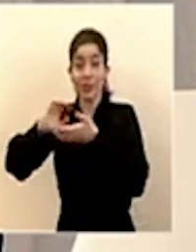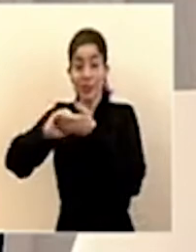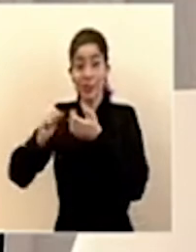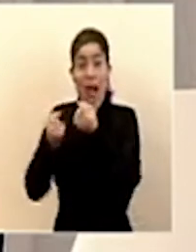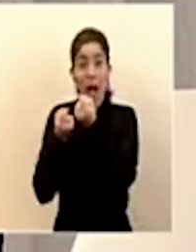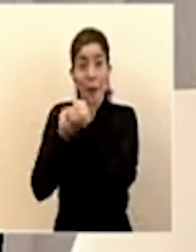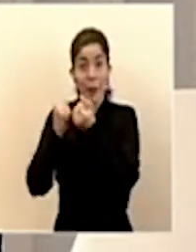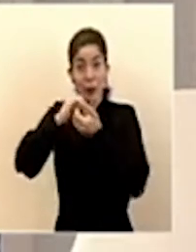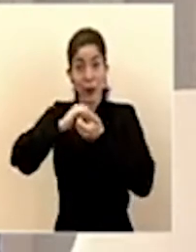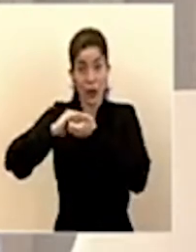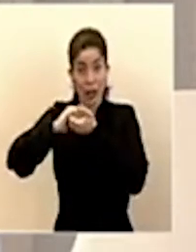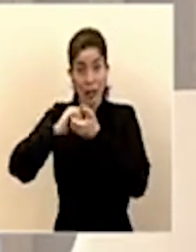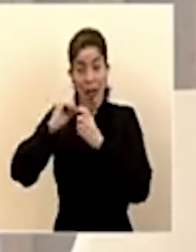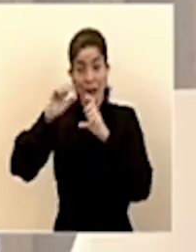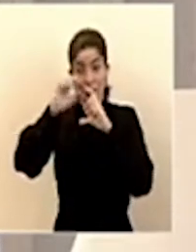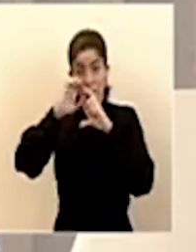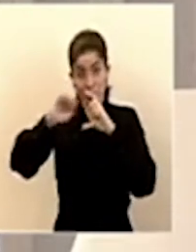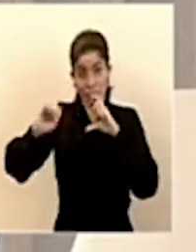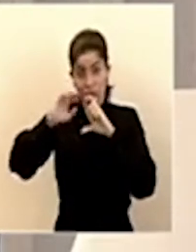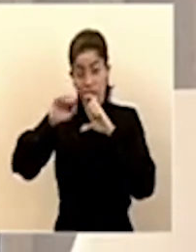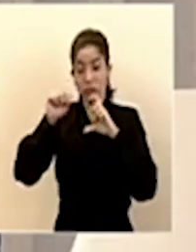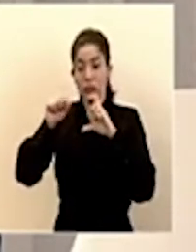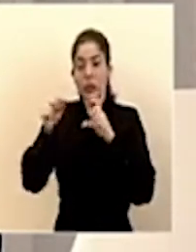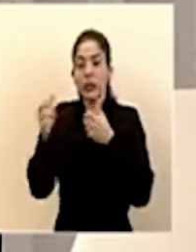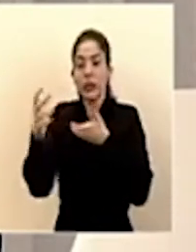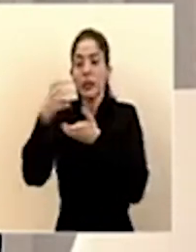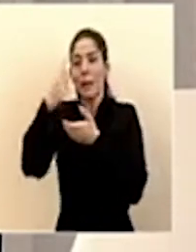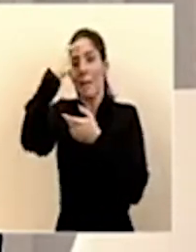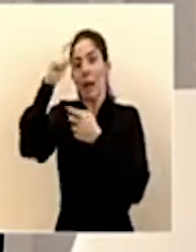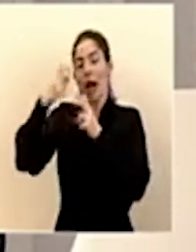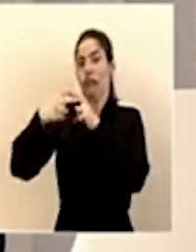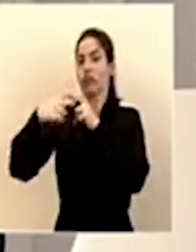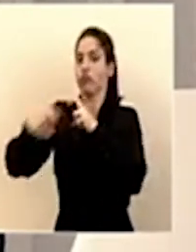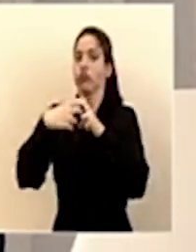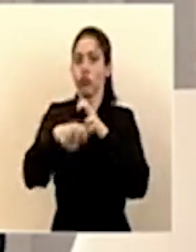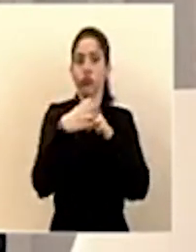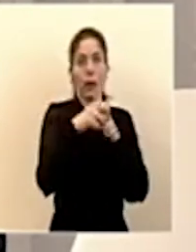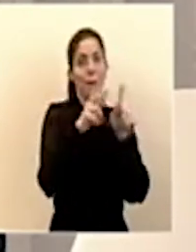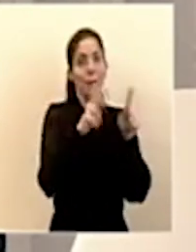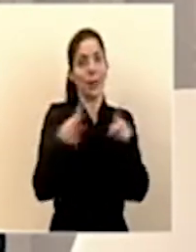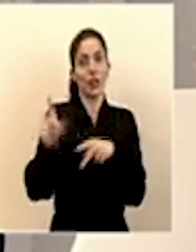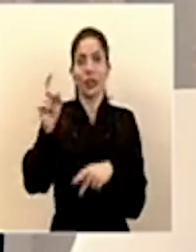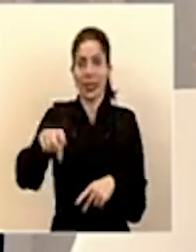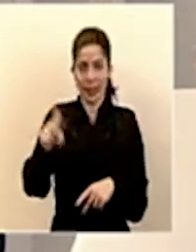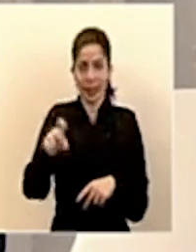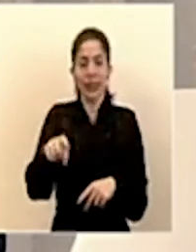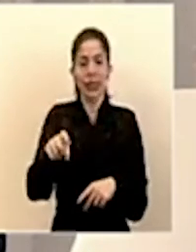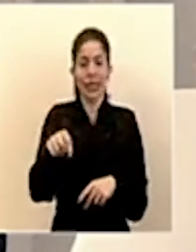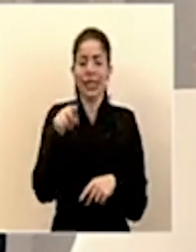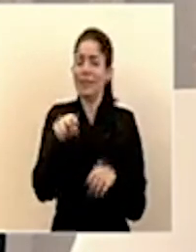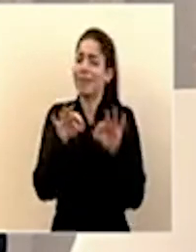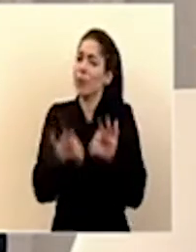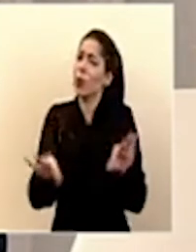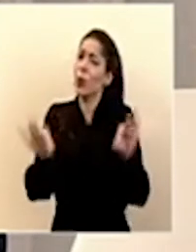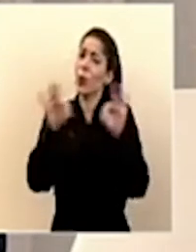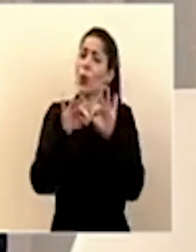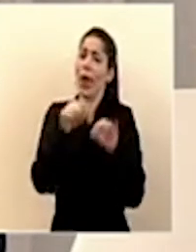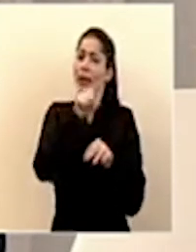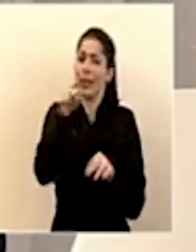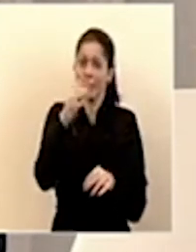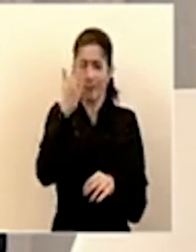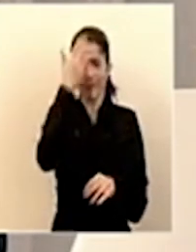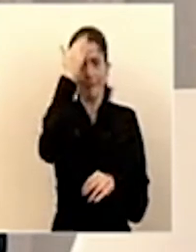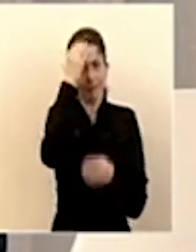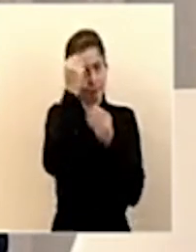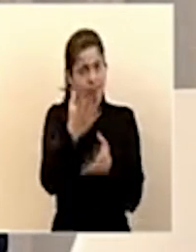solidaria irá en transferencia a las personas que lo necesiten. Eso es muy importante decirlo.